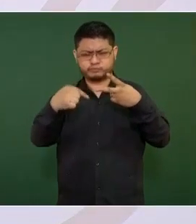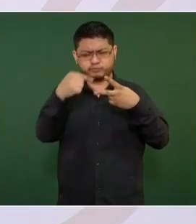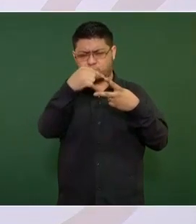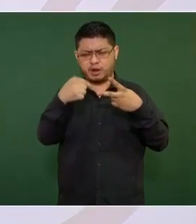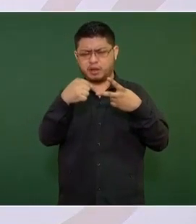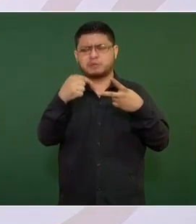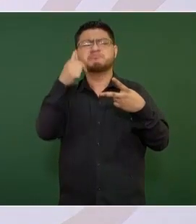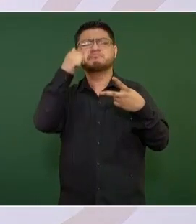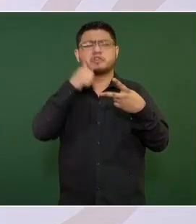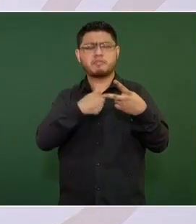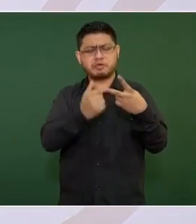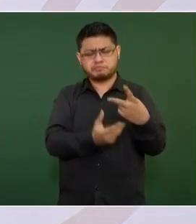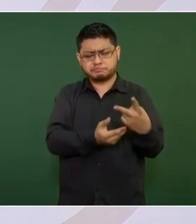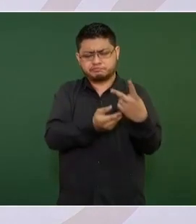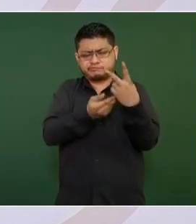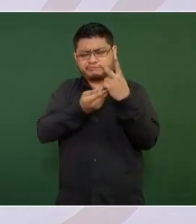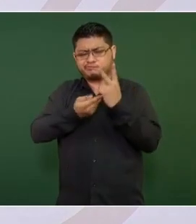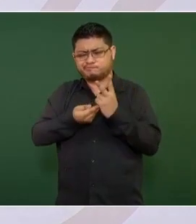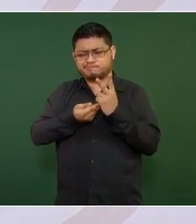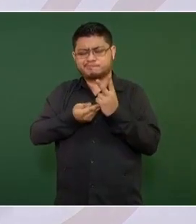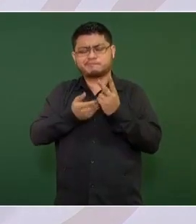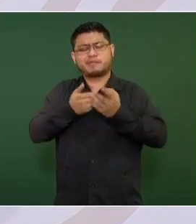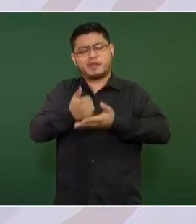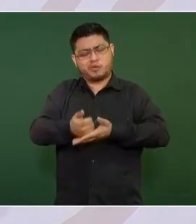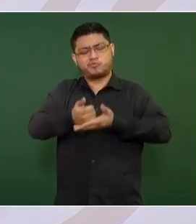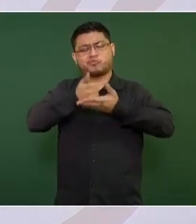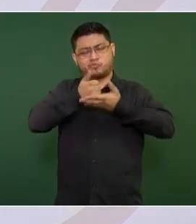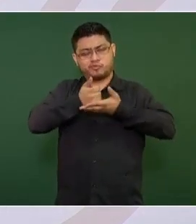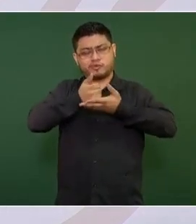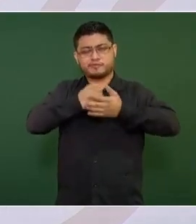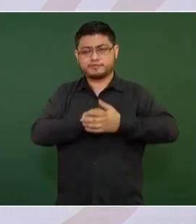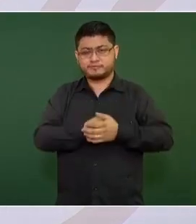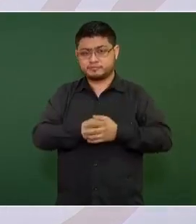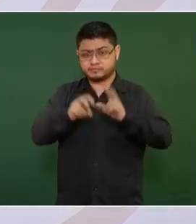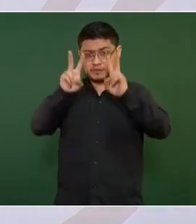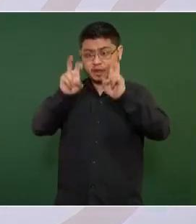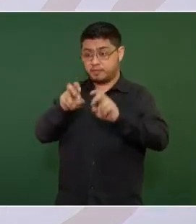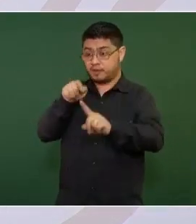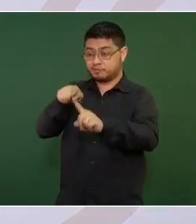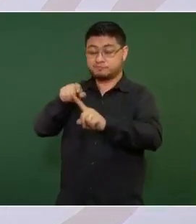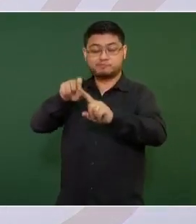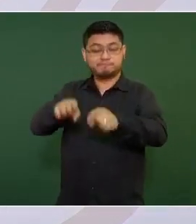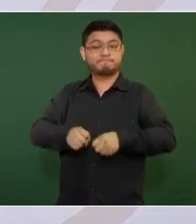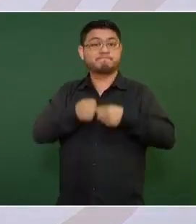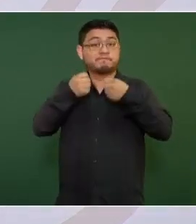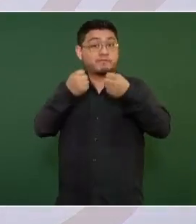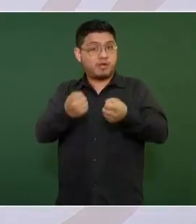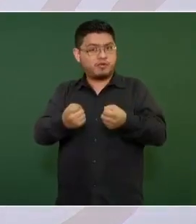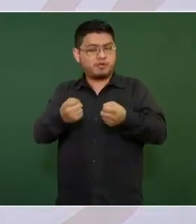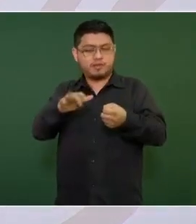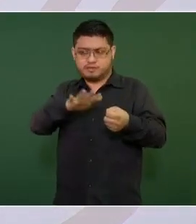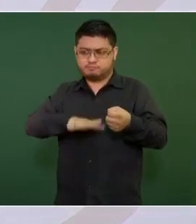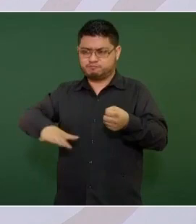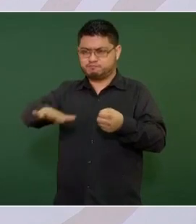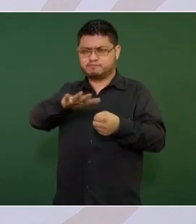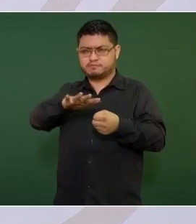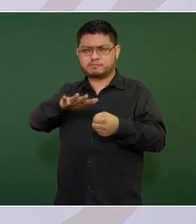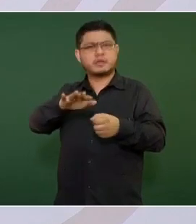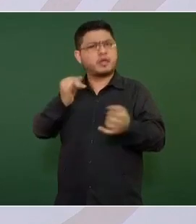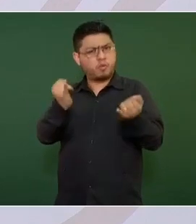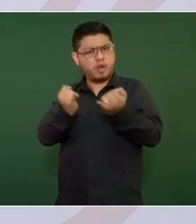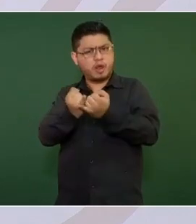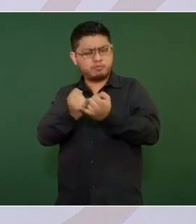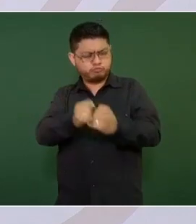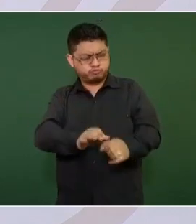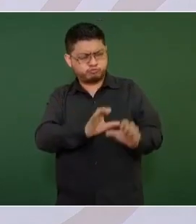grandes apoyos, no sólo en materia de seguridad pública, sino también en labores de protección civil,